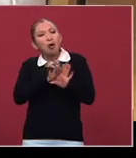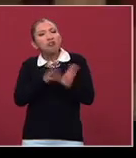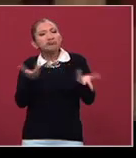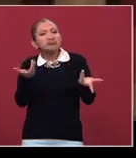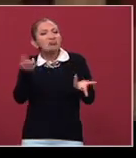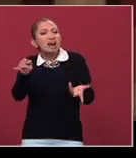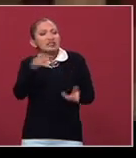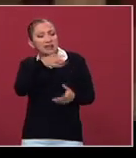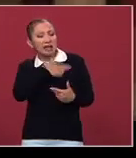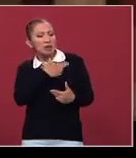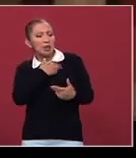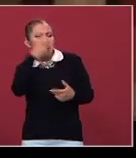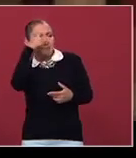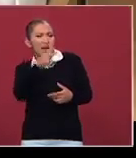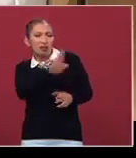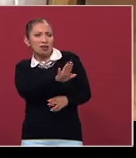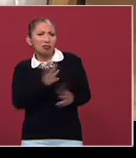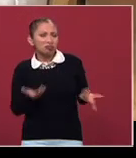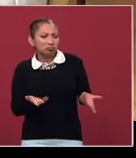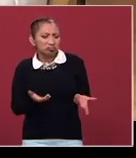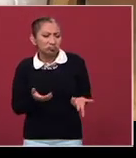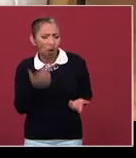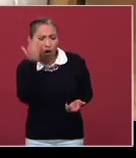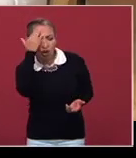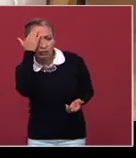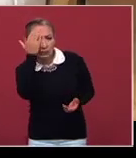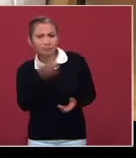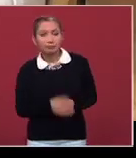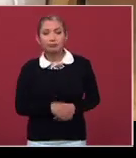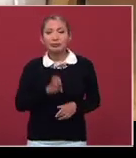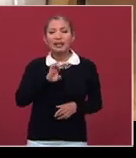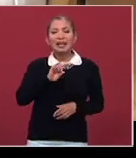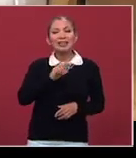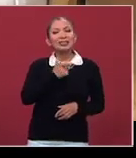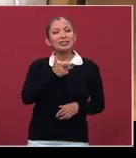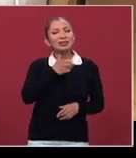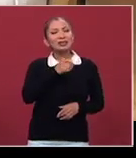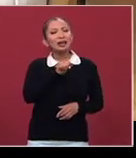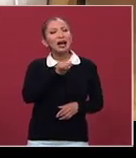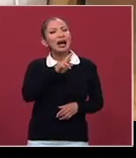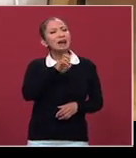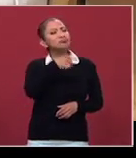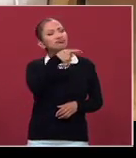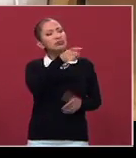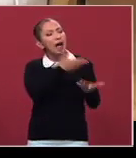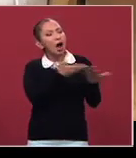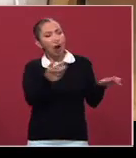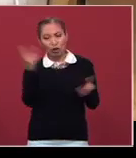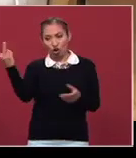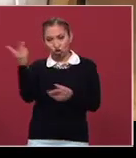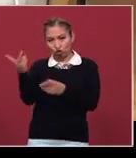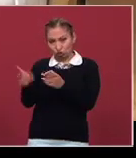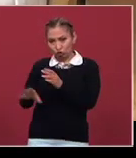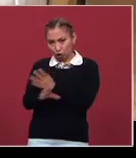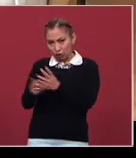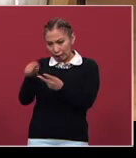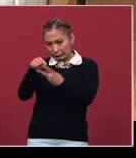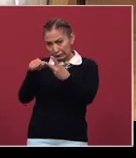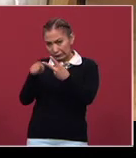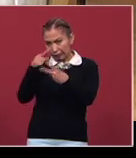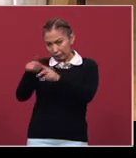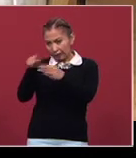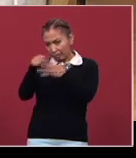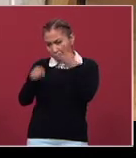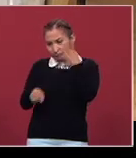hacer con nuestros héroes nacionales. Muy bien. Edgar, ¿cuál es, digamos, el énfasis? Ya nos dijo dos cosas interesantes, bueno,